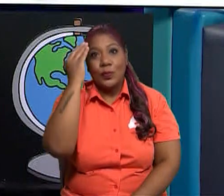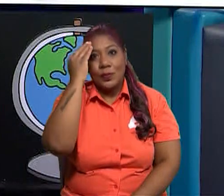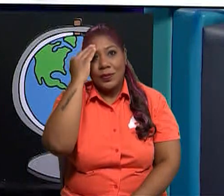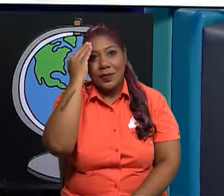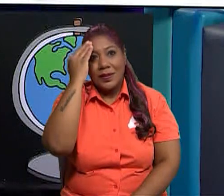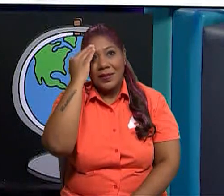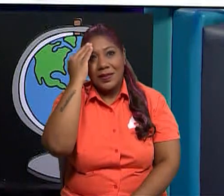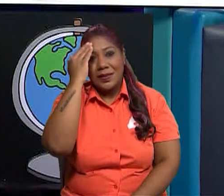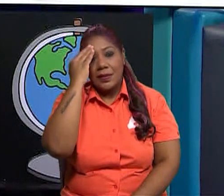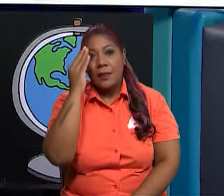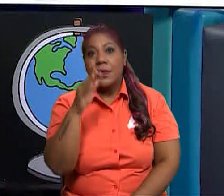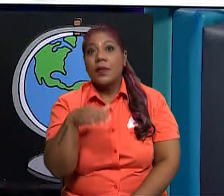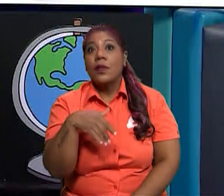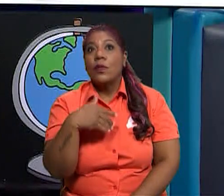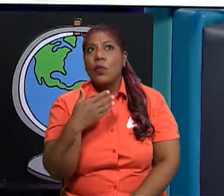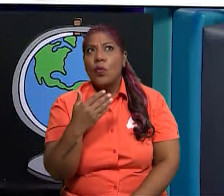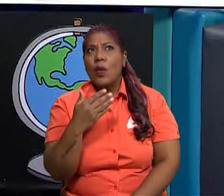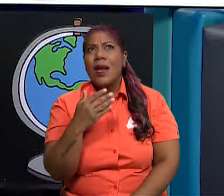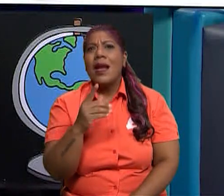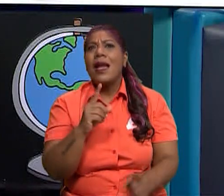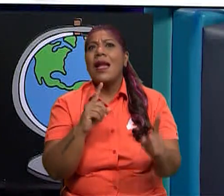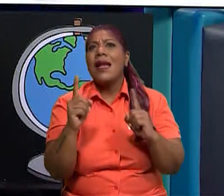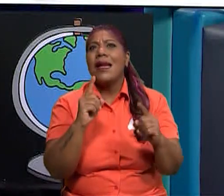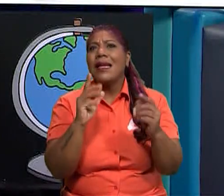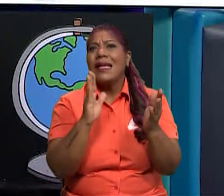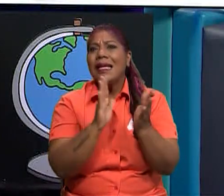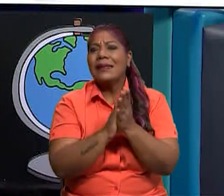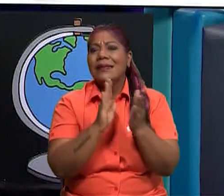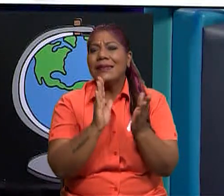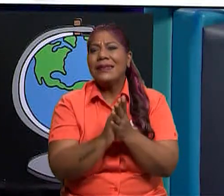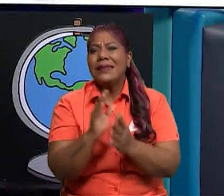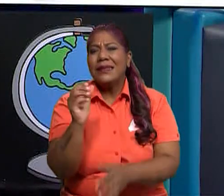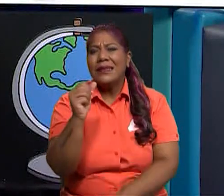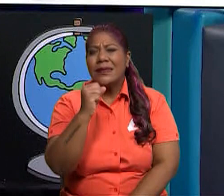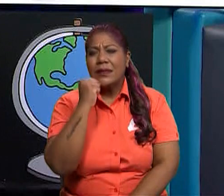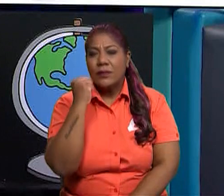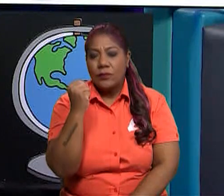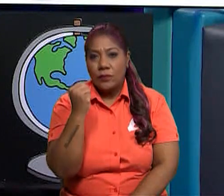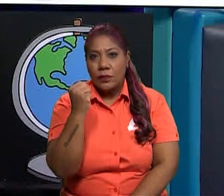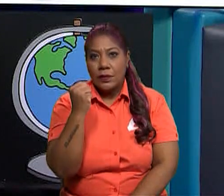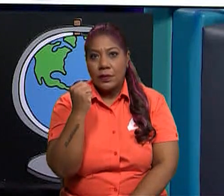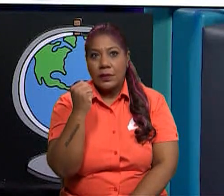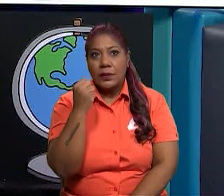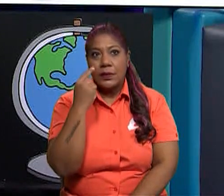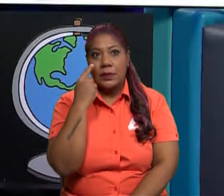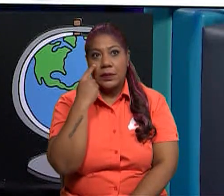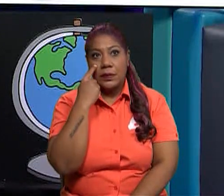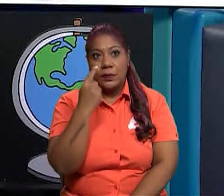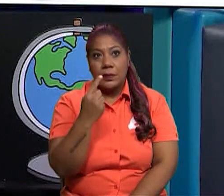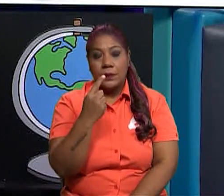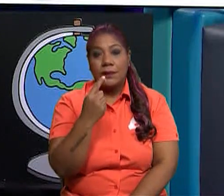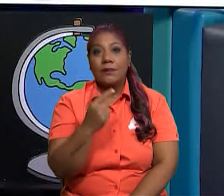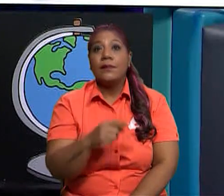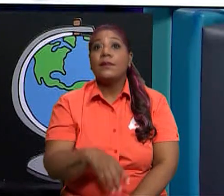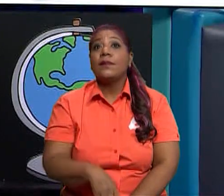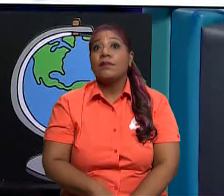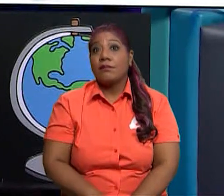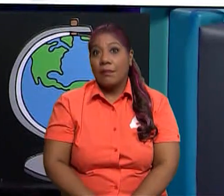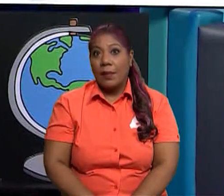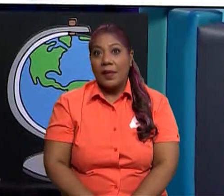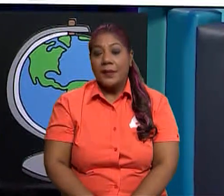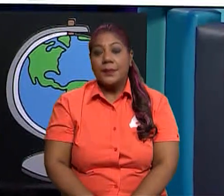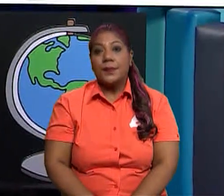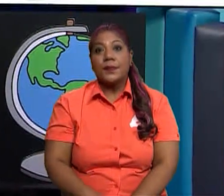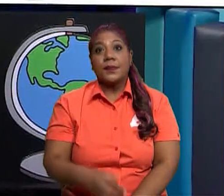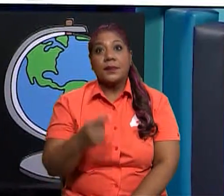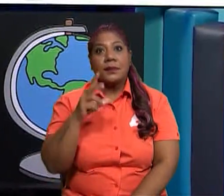prosódico en las palabras agudas. ¿Cómo haría un niño en caso de tener discapacidad auditiva? Es